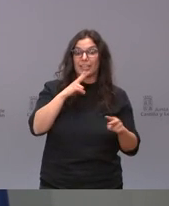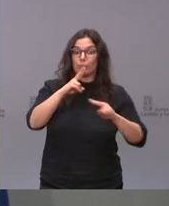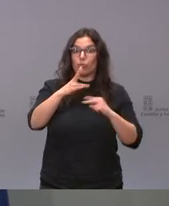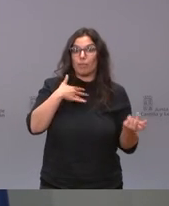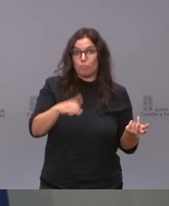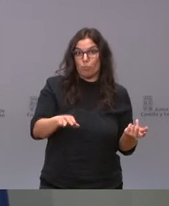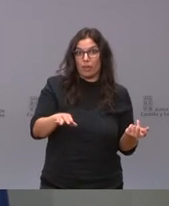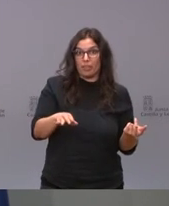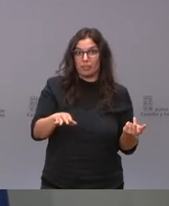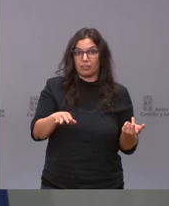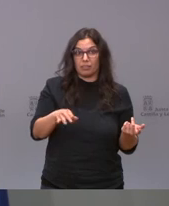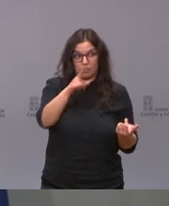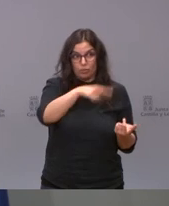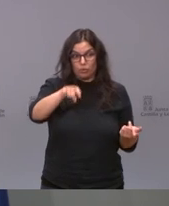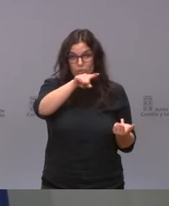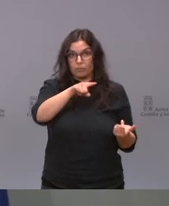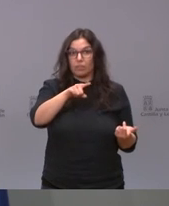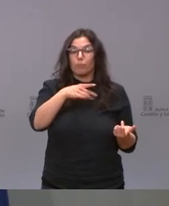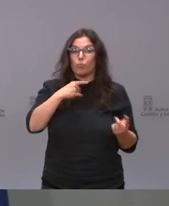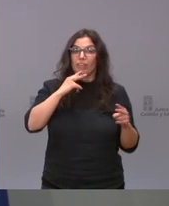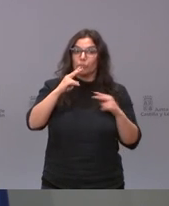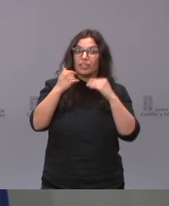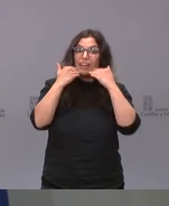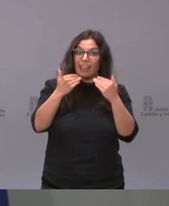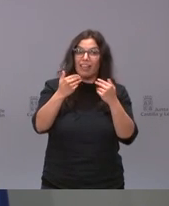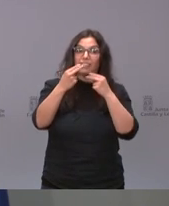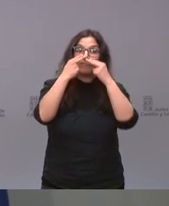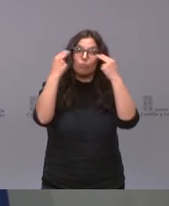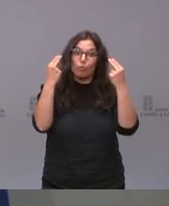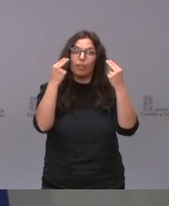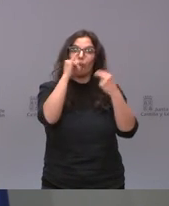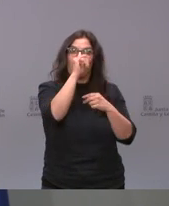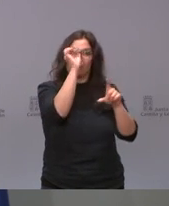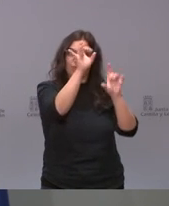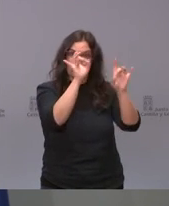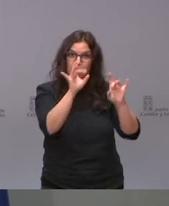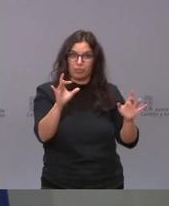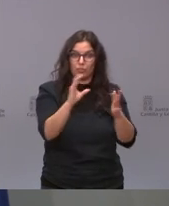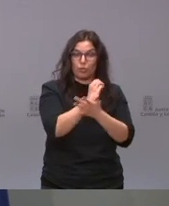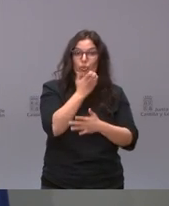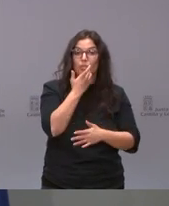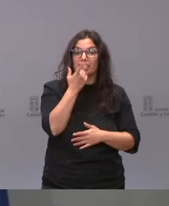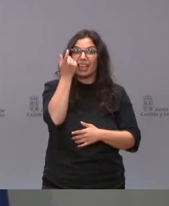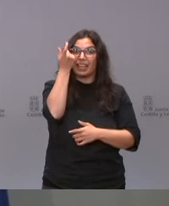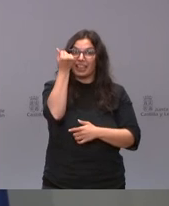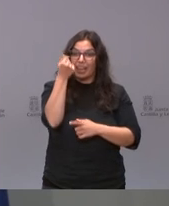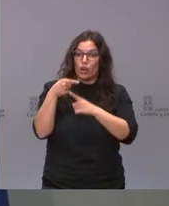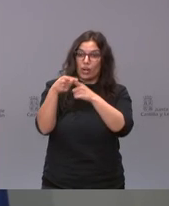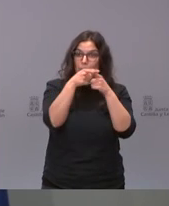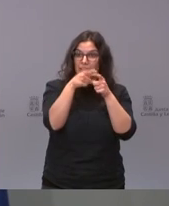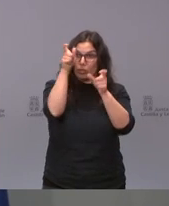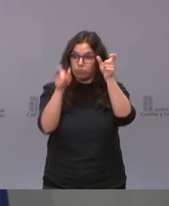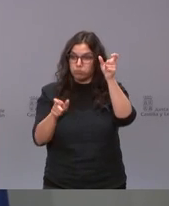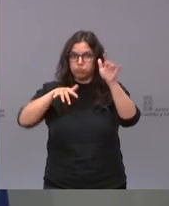y lo pueden contestar ustedes gracias a que esos datos están publicados y si hay un reparto desigual de acuerdo a los impactos